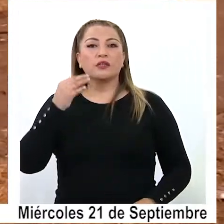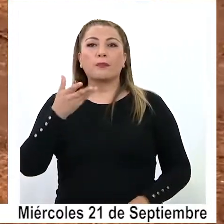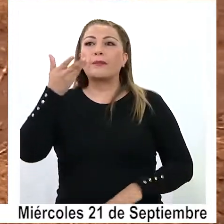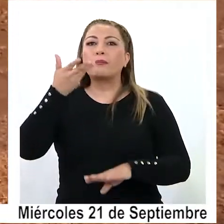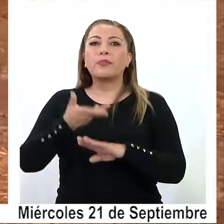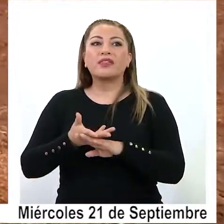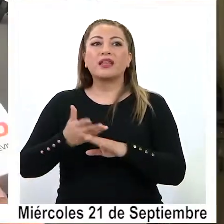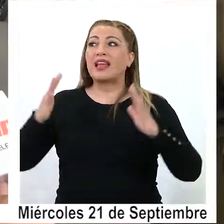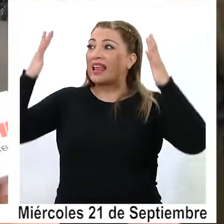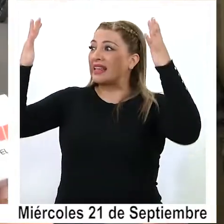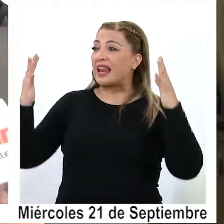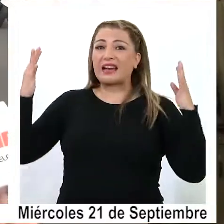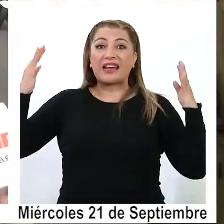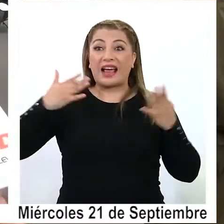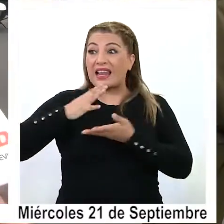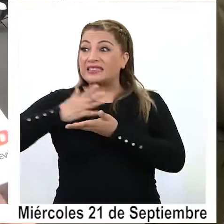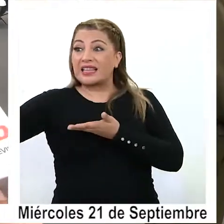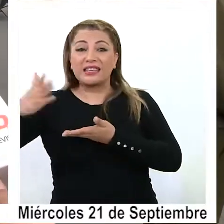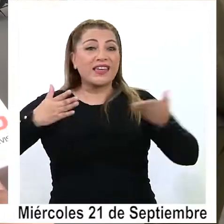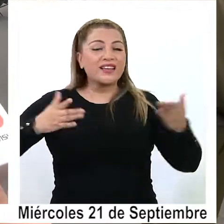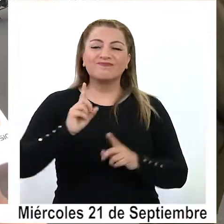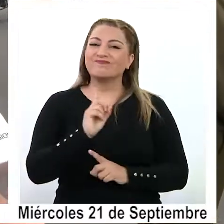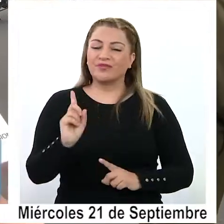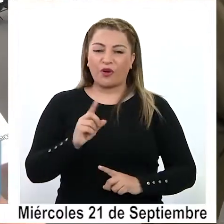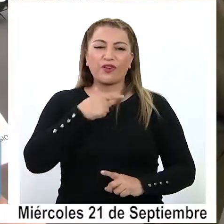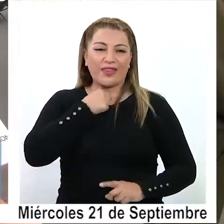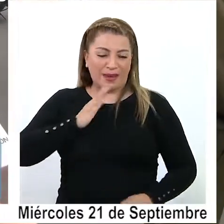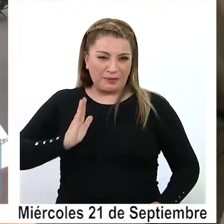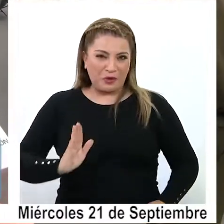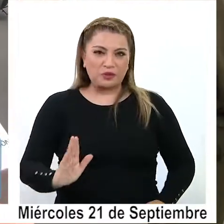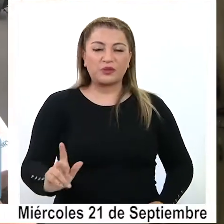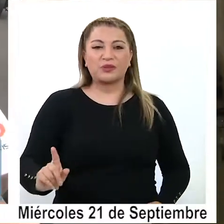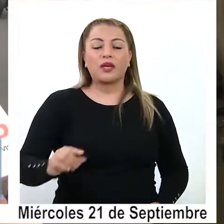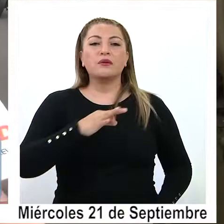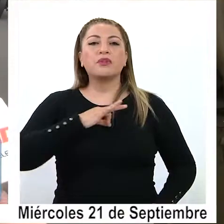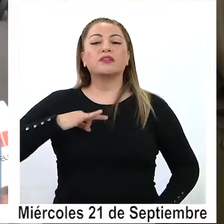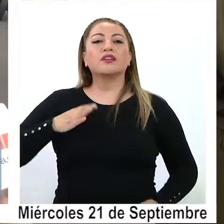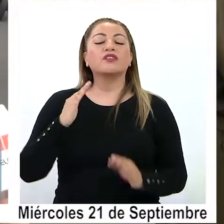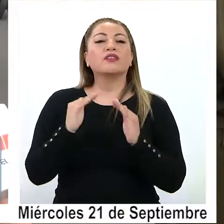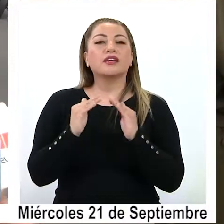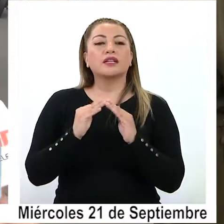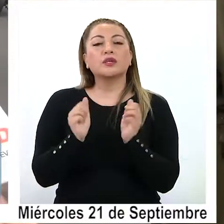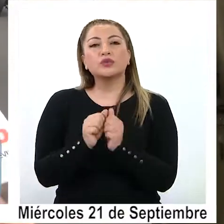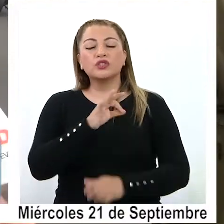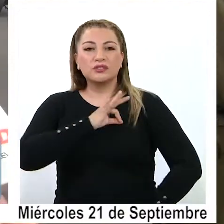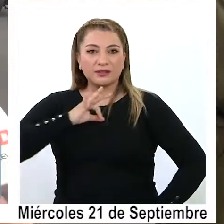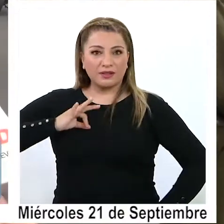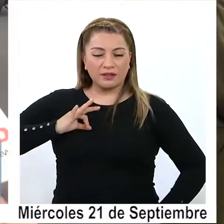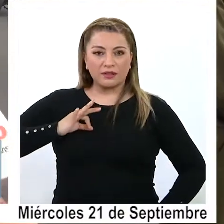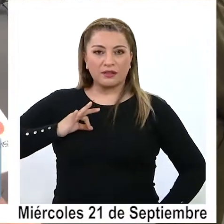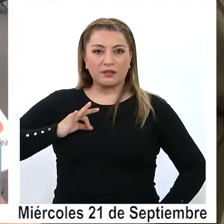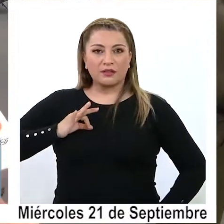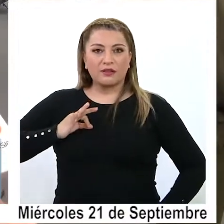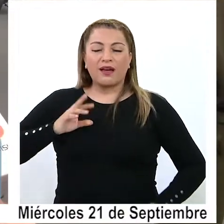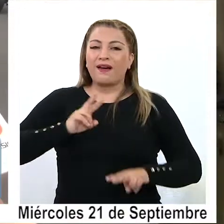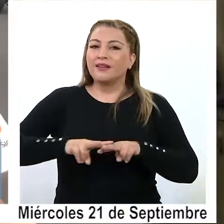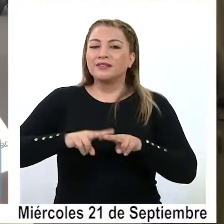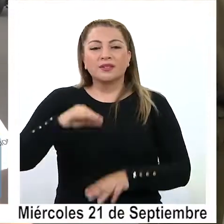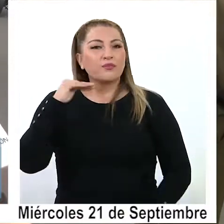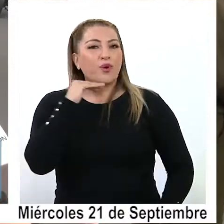reja que se mantenga. Bueno, esperamos que el Ministerio de Vivienda, a través de la Seremia, agilice